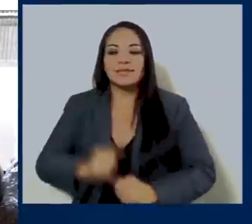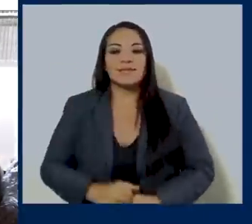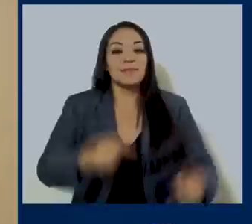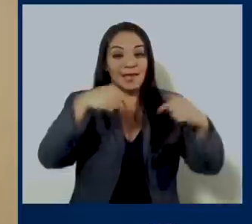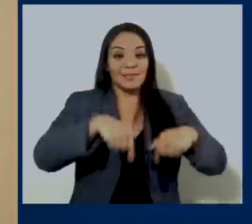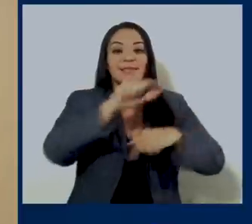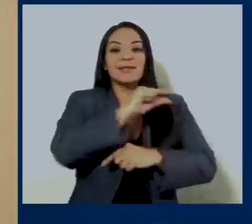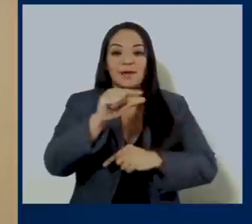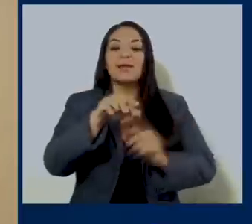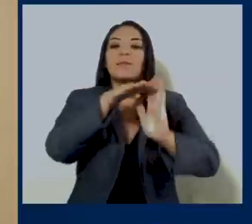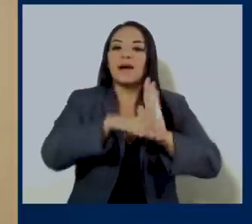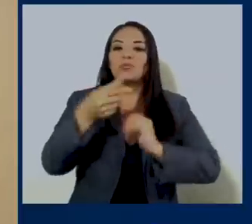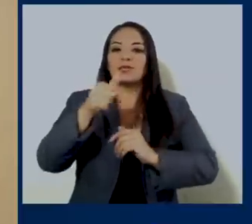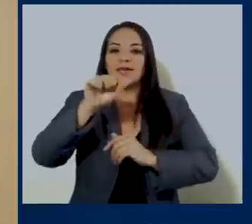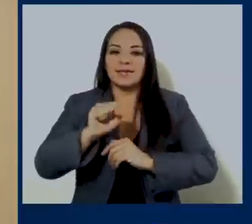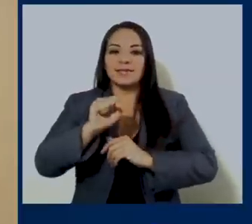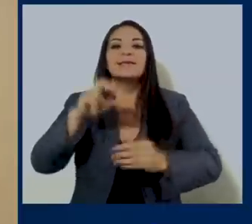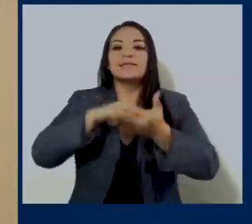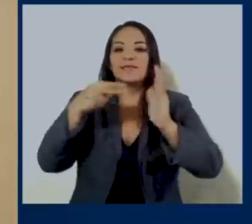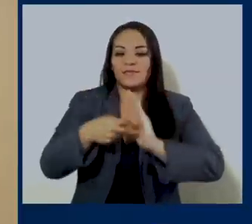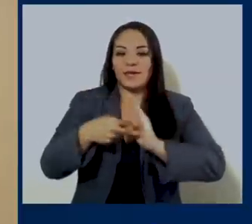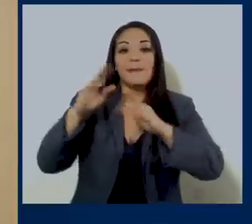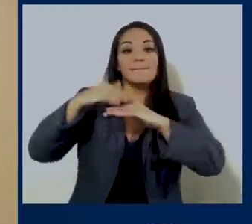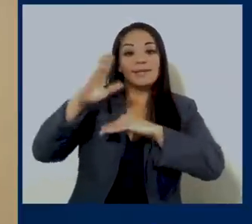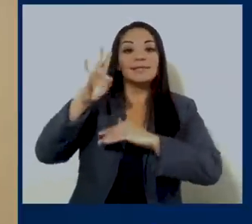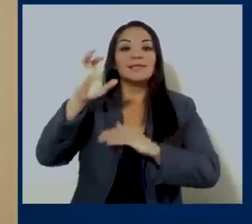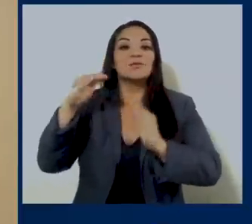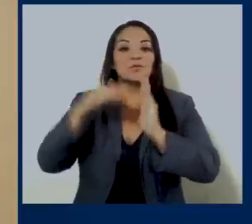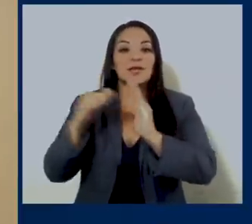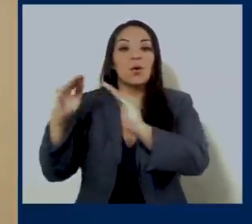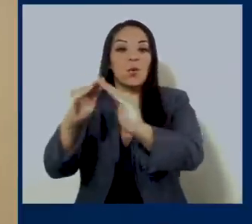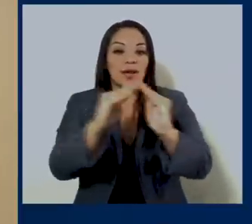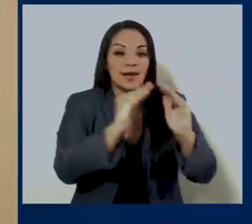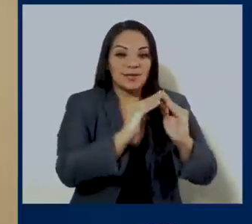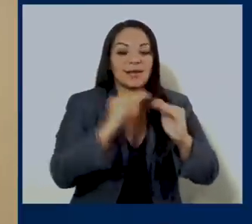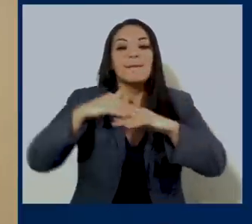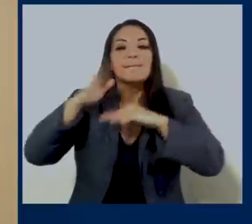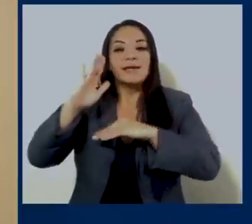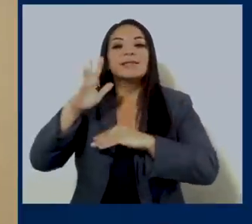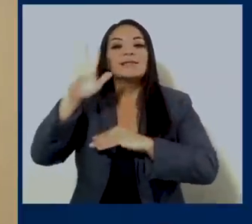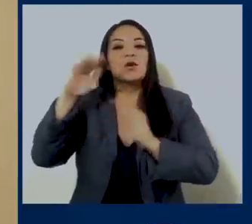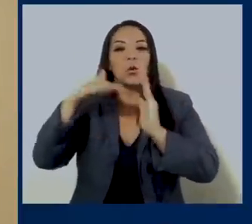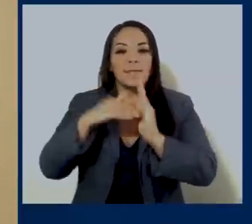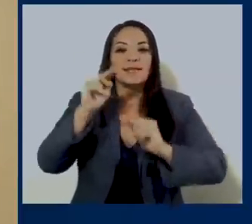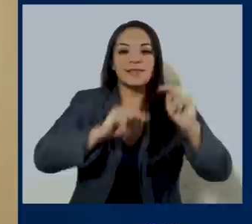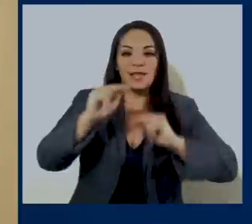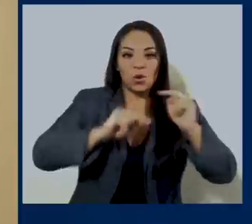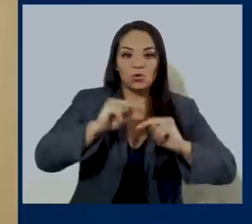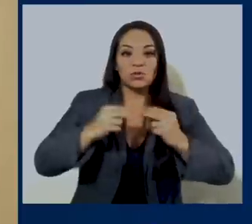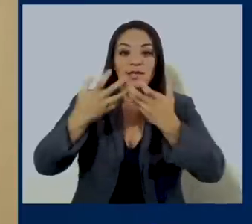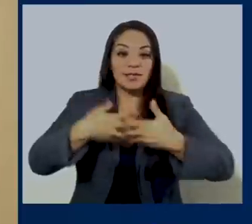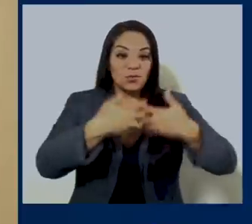Muchas gracias. Esta semana, bajamos el gas. Eso significa que más de 700.000 hogares y más de 5.000